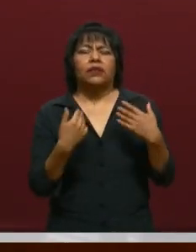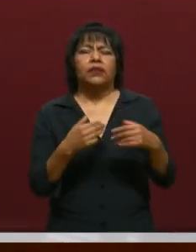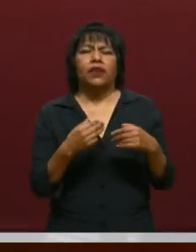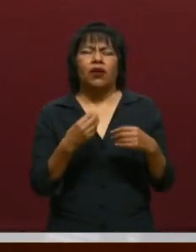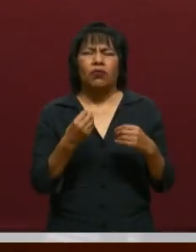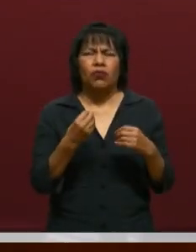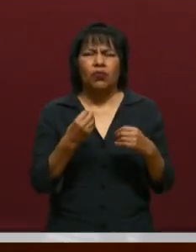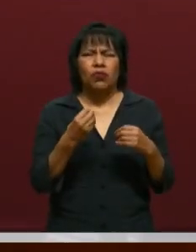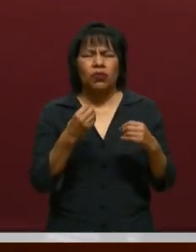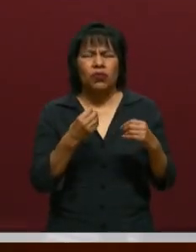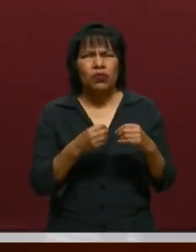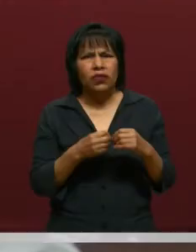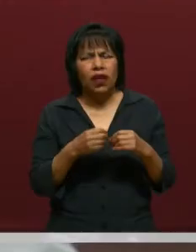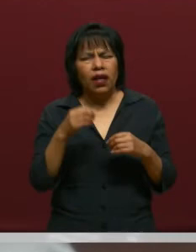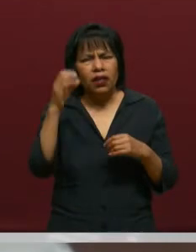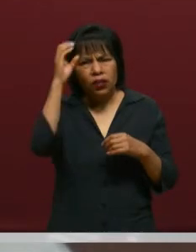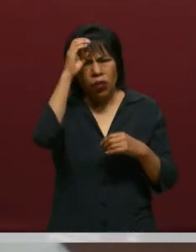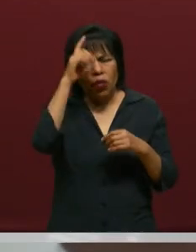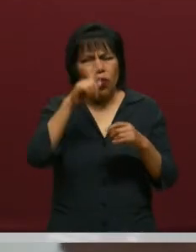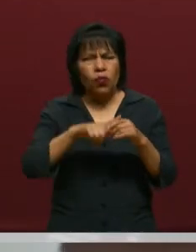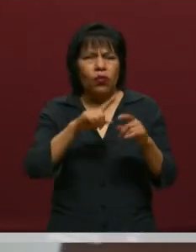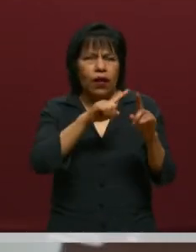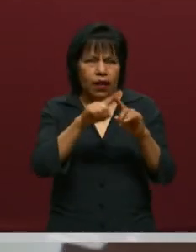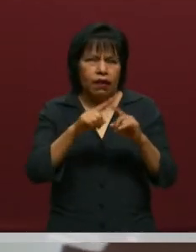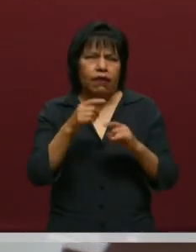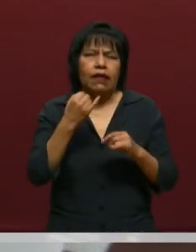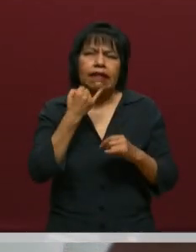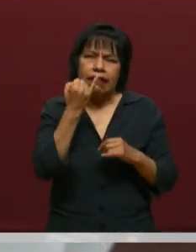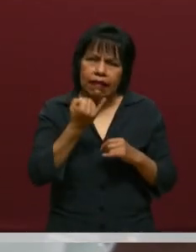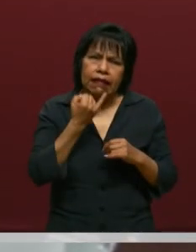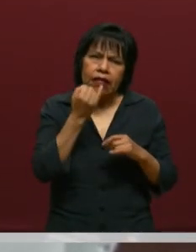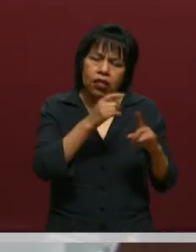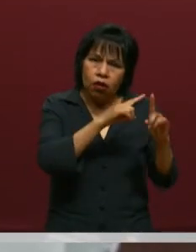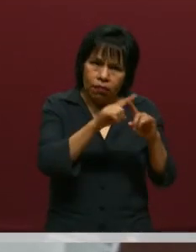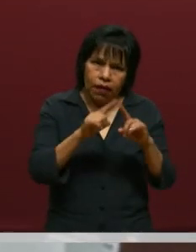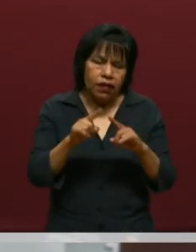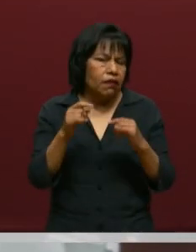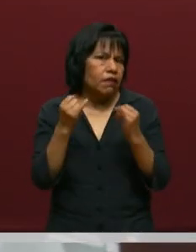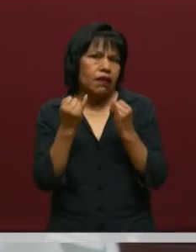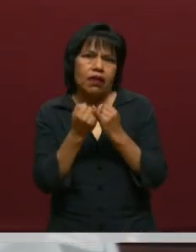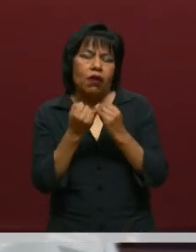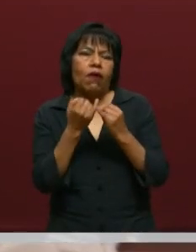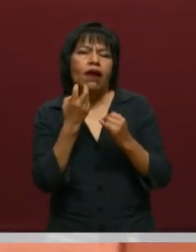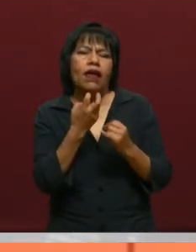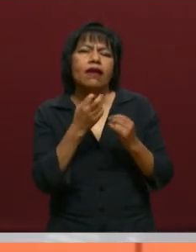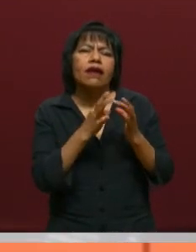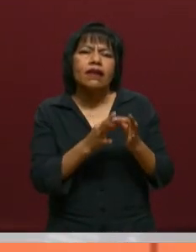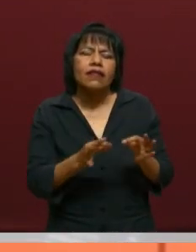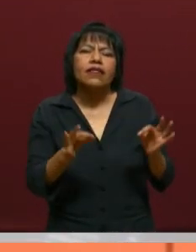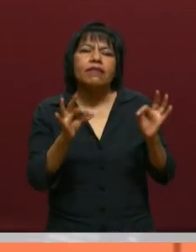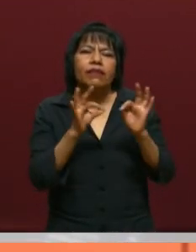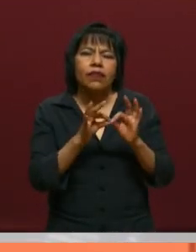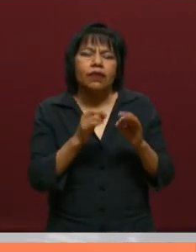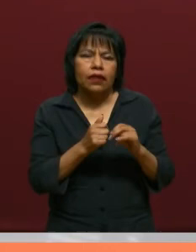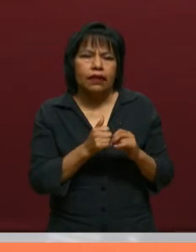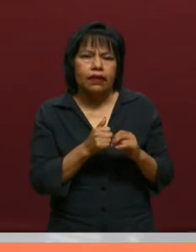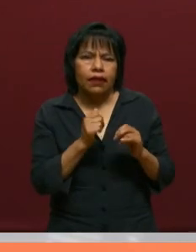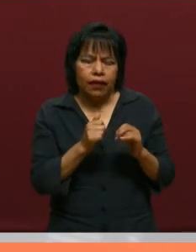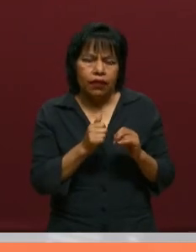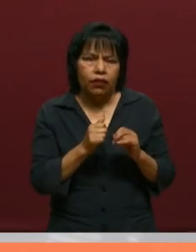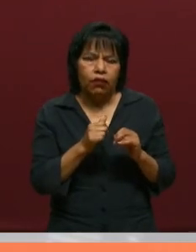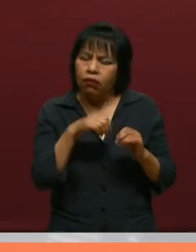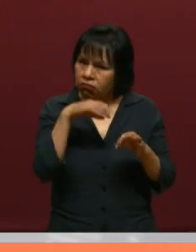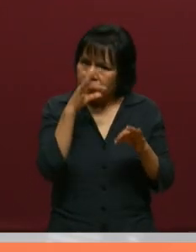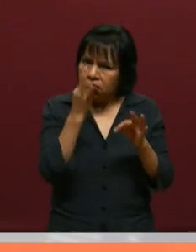por ejemplo, los diferentes idiomas que tenemos en el Estado de Puebla. Entonces, es importante que la calidad esté